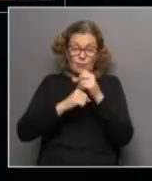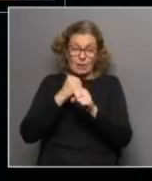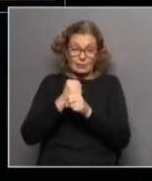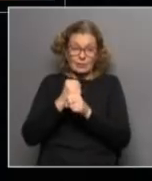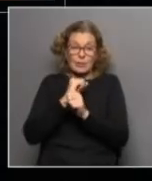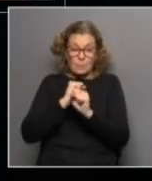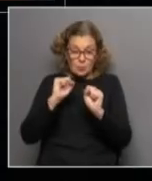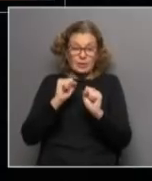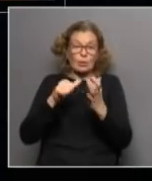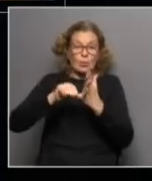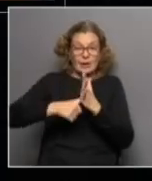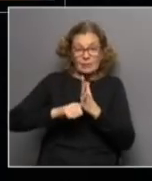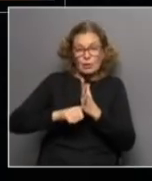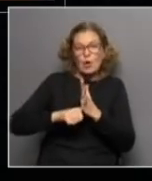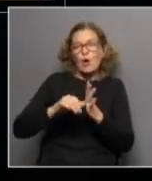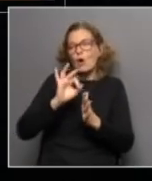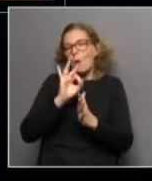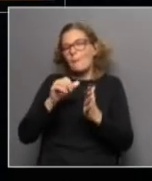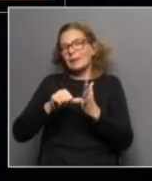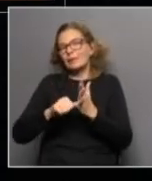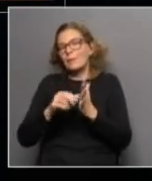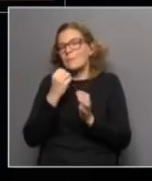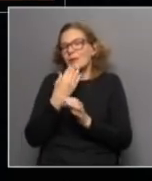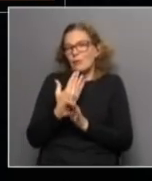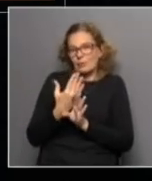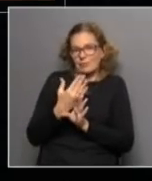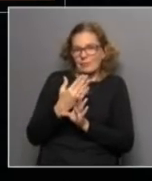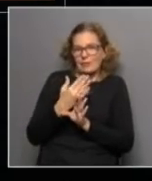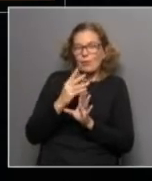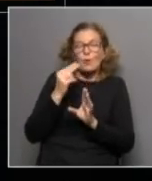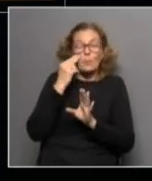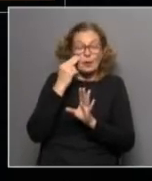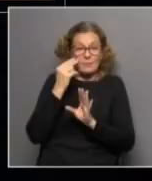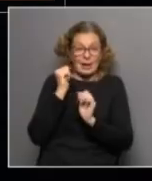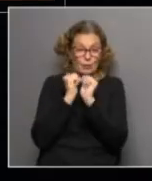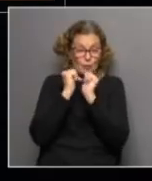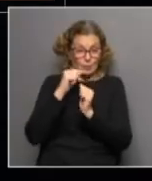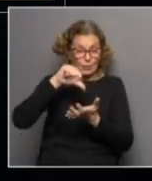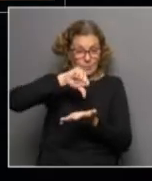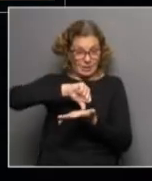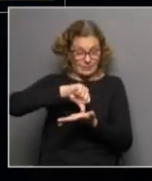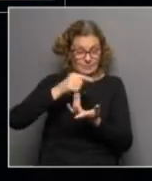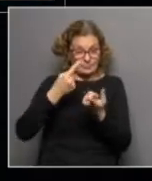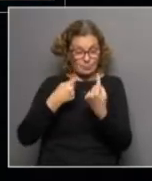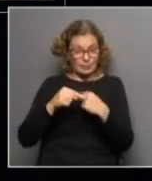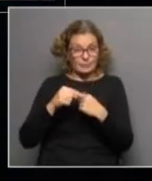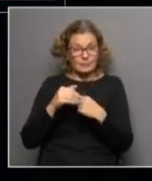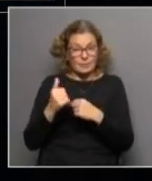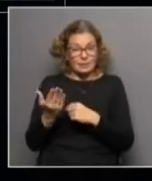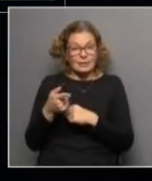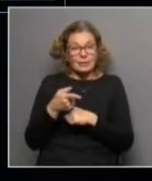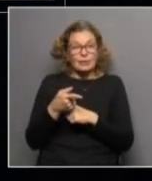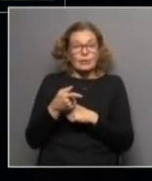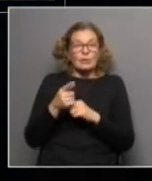tienen acceso a jubilaciones y pensiones tiende a ser más estable y menos fluctuante con las crisis. Eso por un lado. Eso igual, de todas